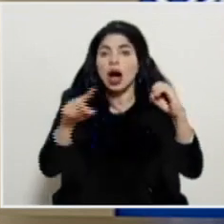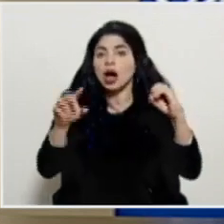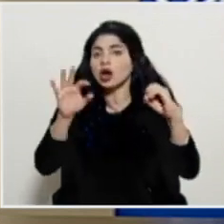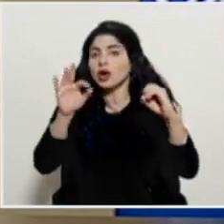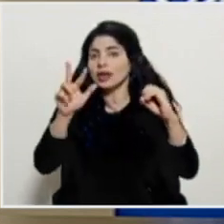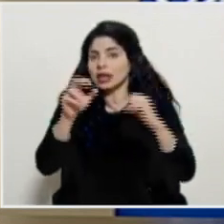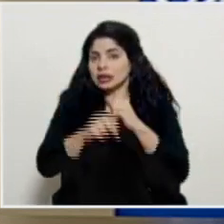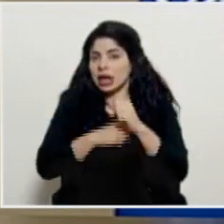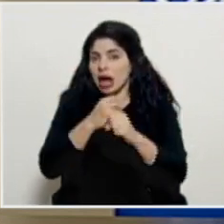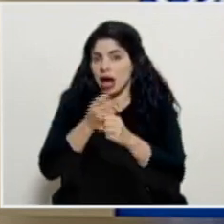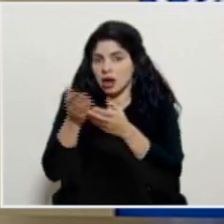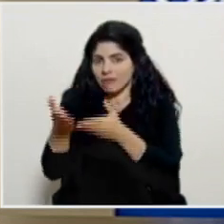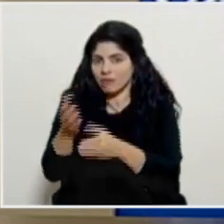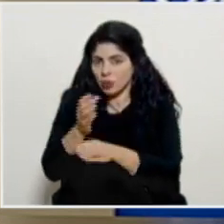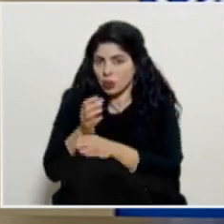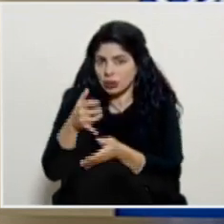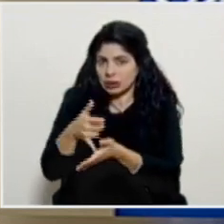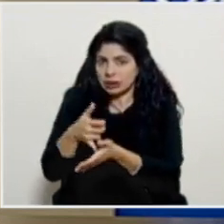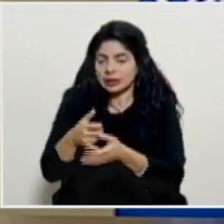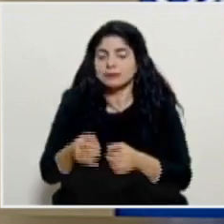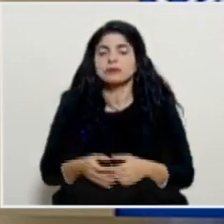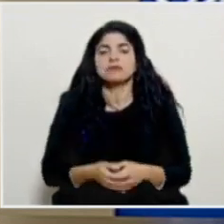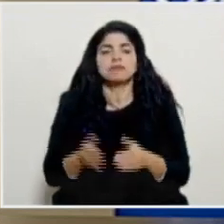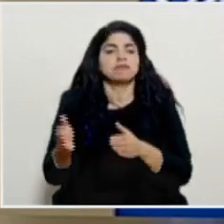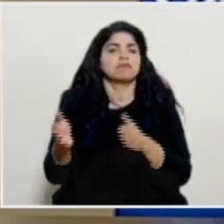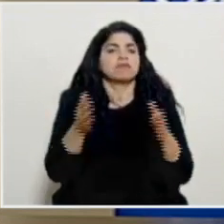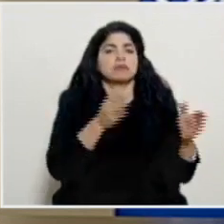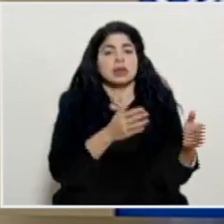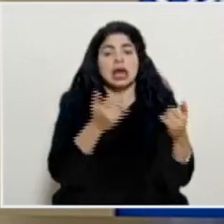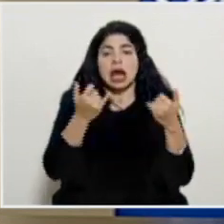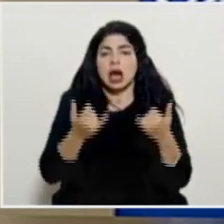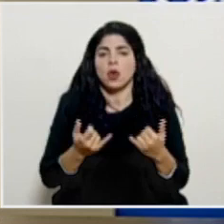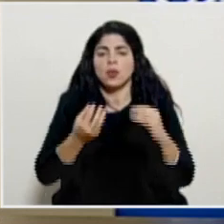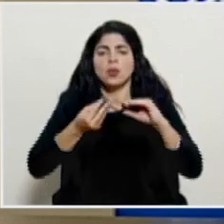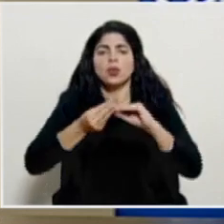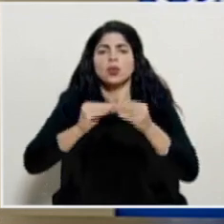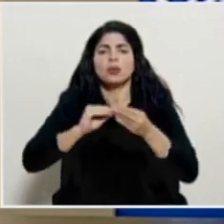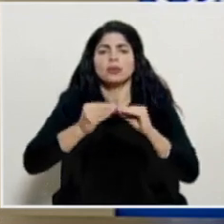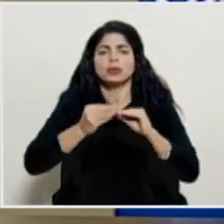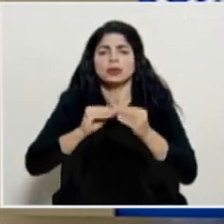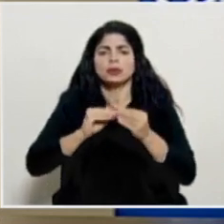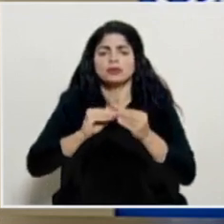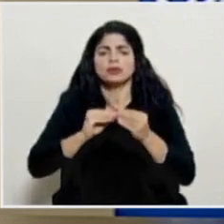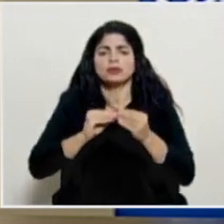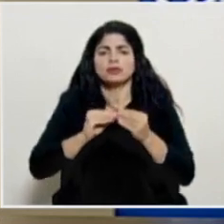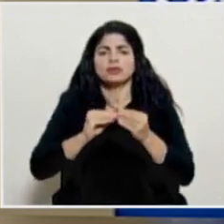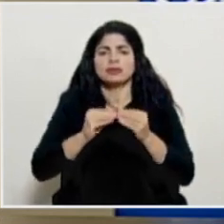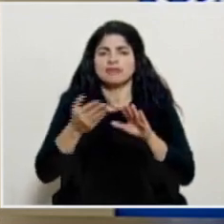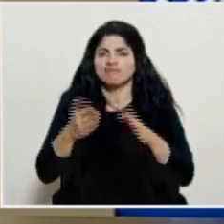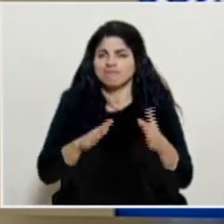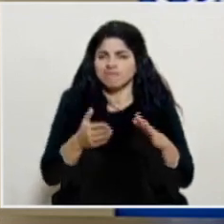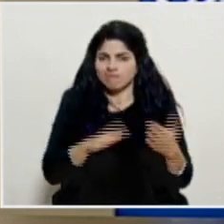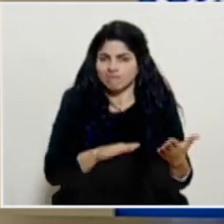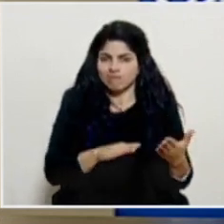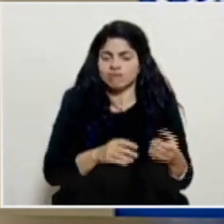años. Pasamos a las cifras de los casos fatales